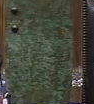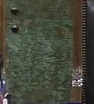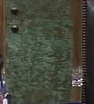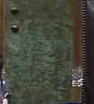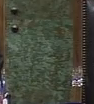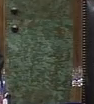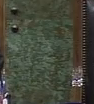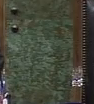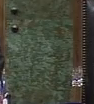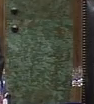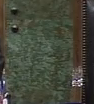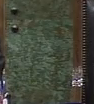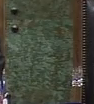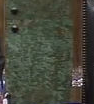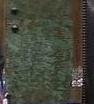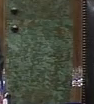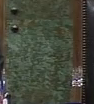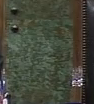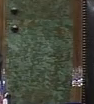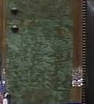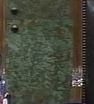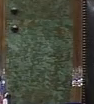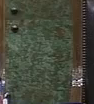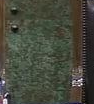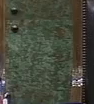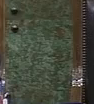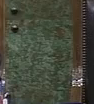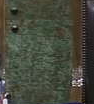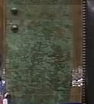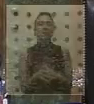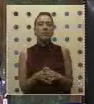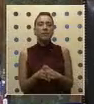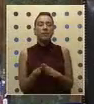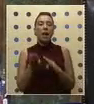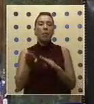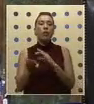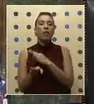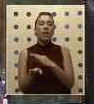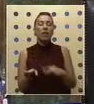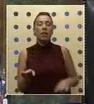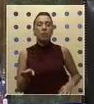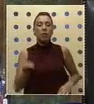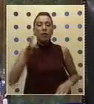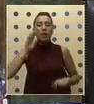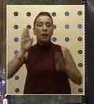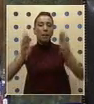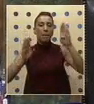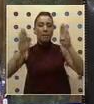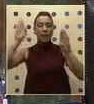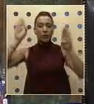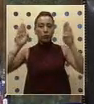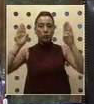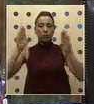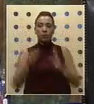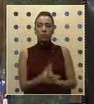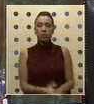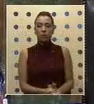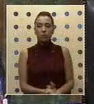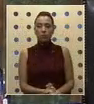oficios de la diputada Pascal? Con la adhesión de los señores parlamentarios que tienen su brazo extendido.